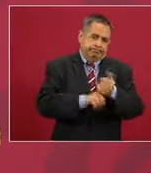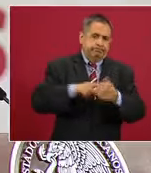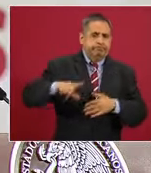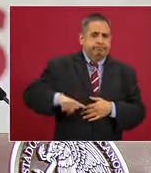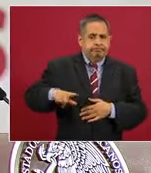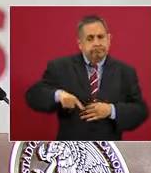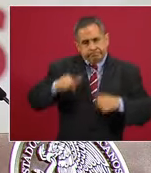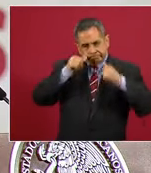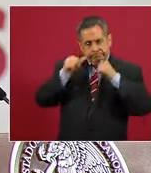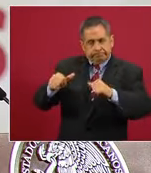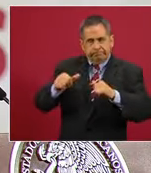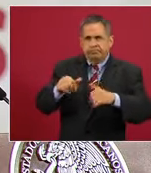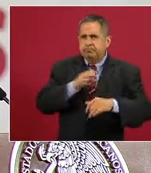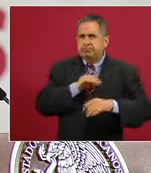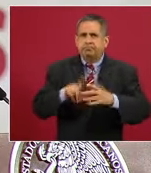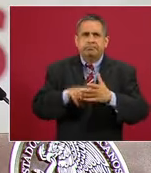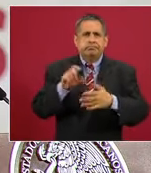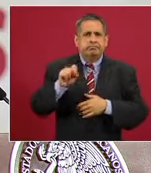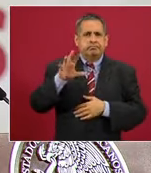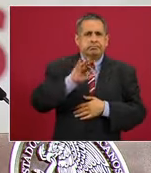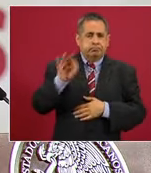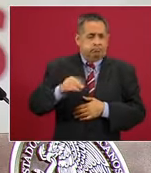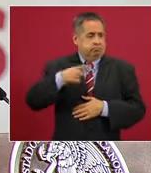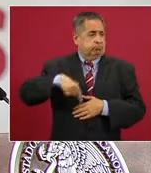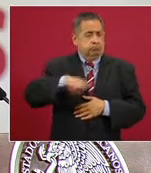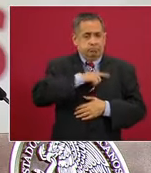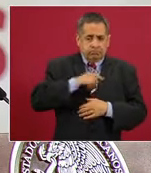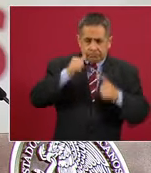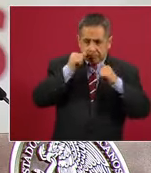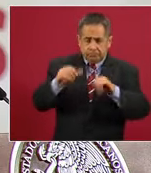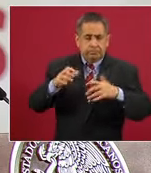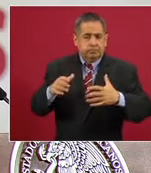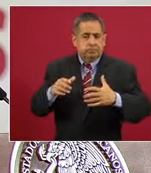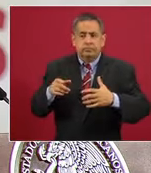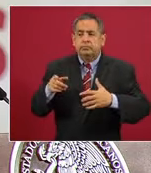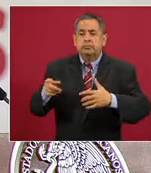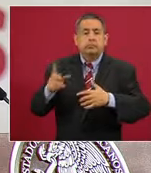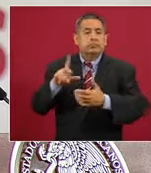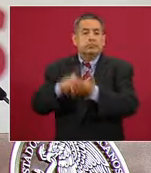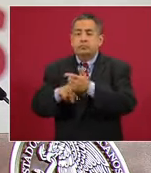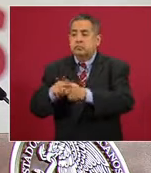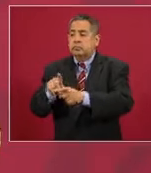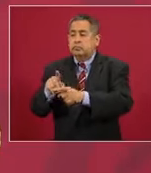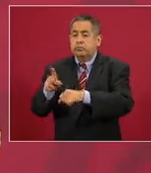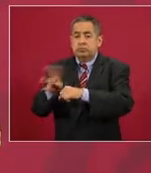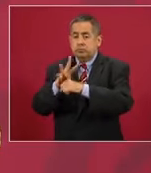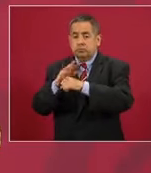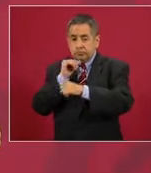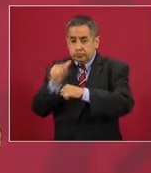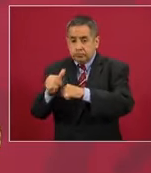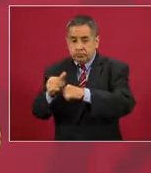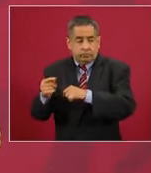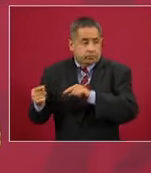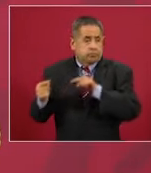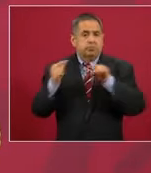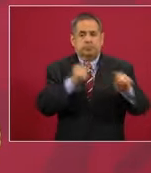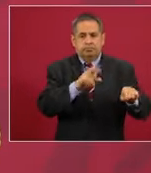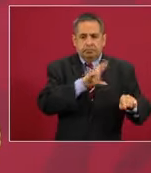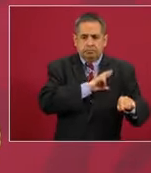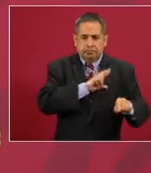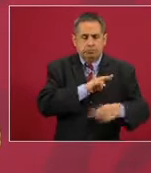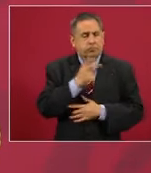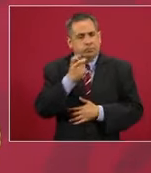de atención para enfermos no COVID, esto nos ayudó muchísimo